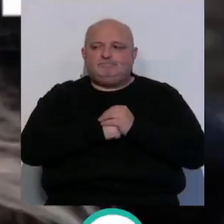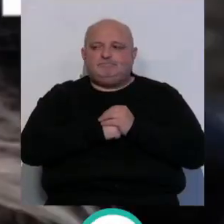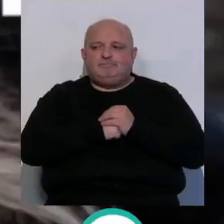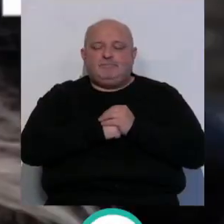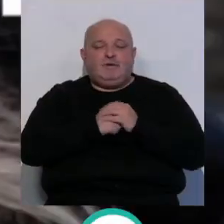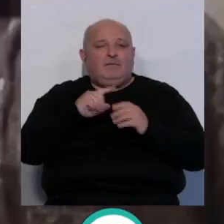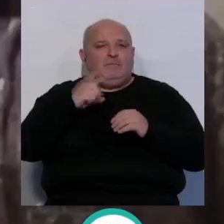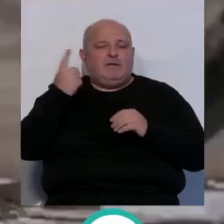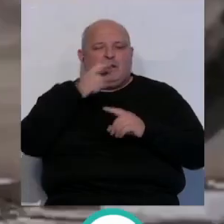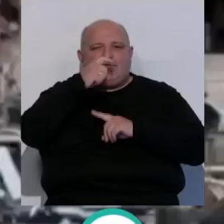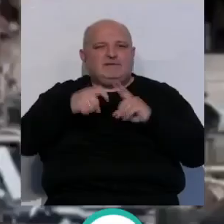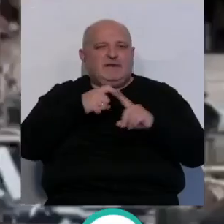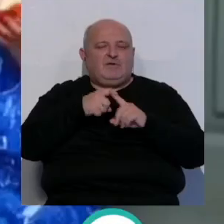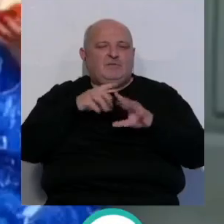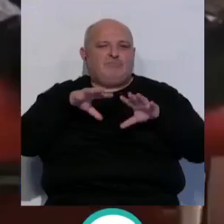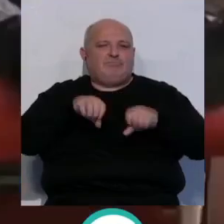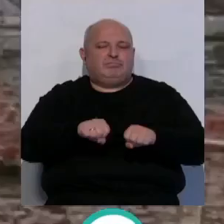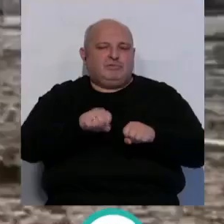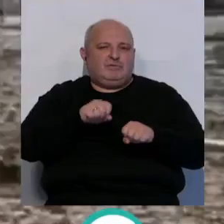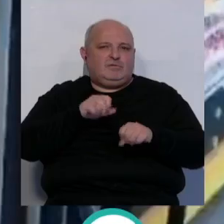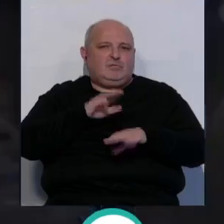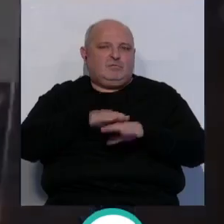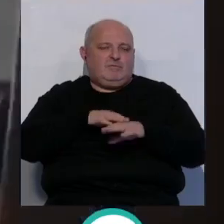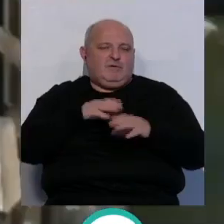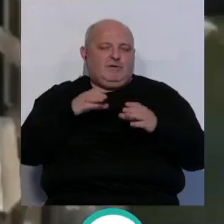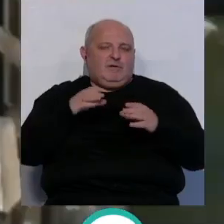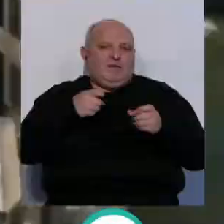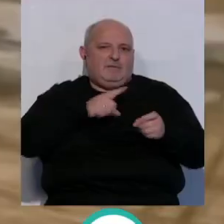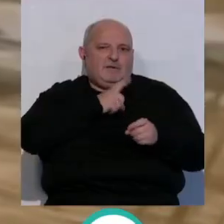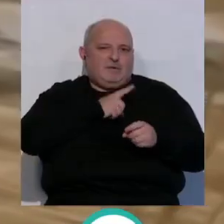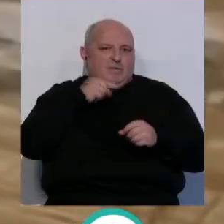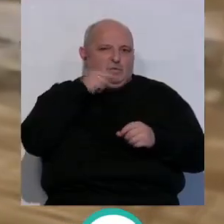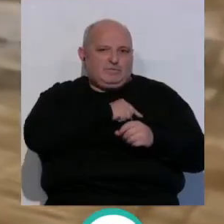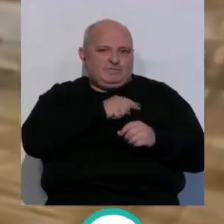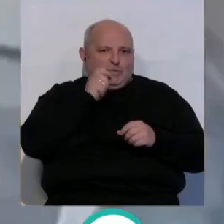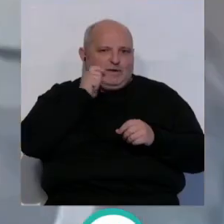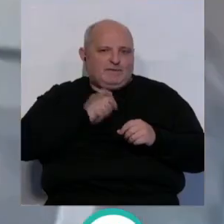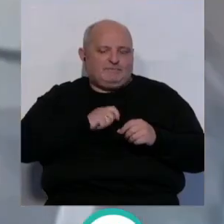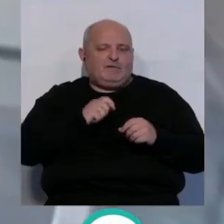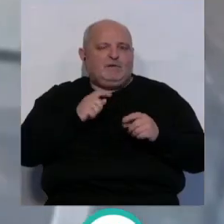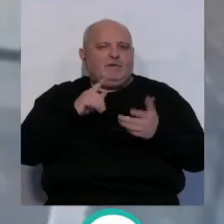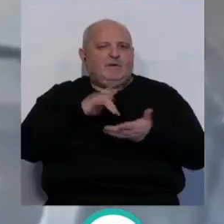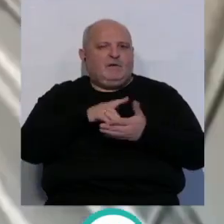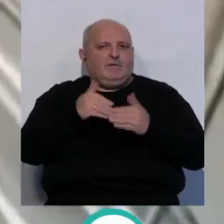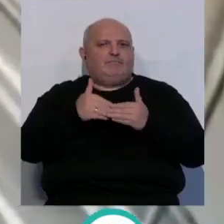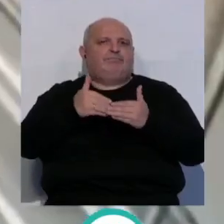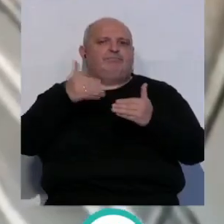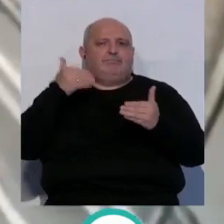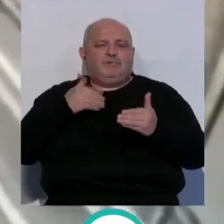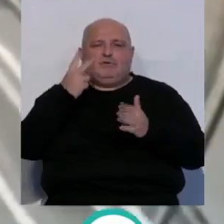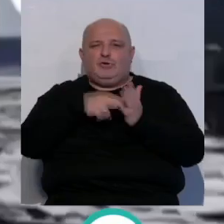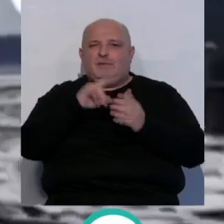Primer aniversario del inicio de la invasión de Ucrania por parte de las fuerzas rusas. Un conflicto bélico que viene de lejos,